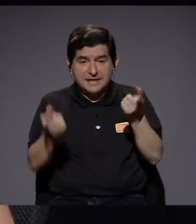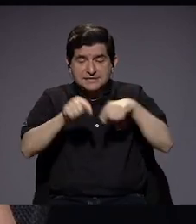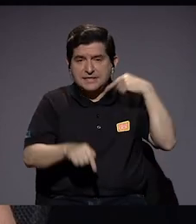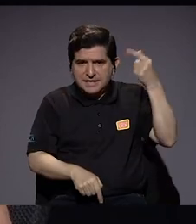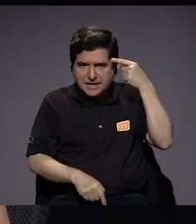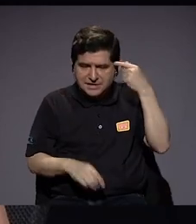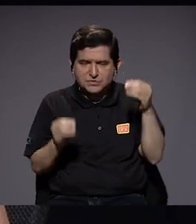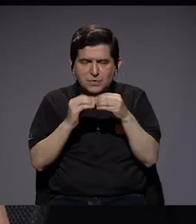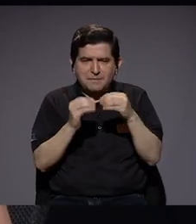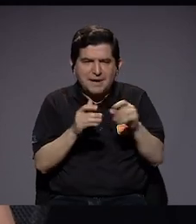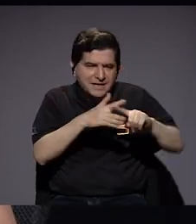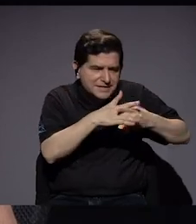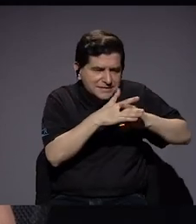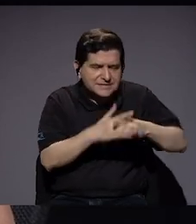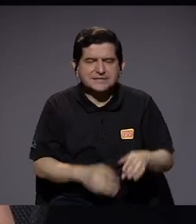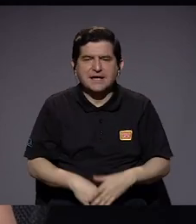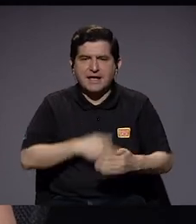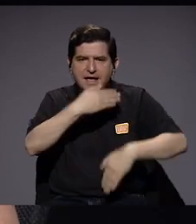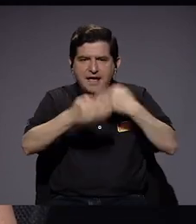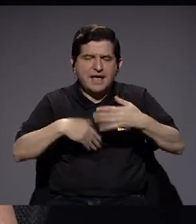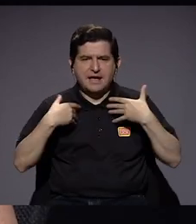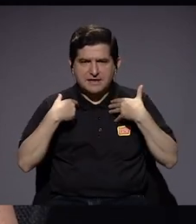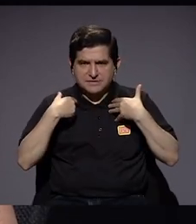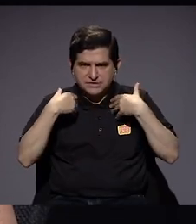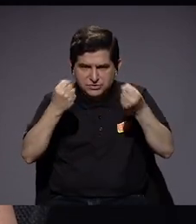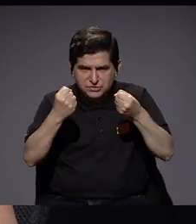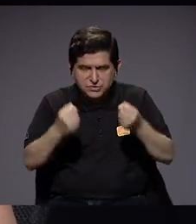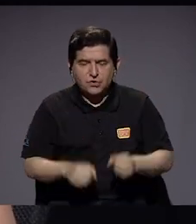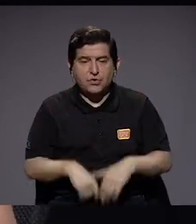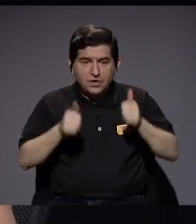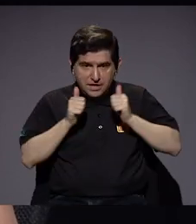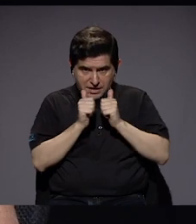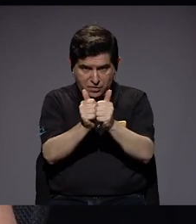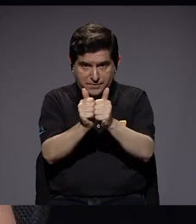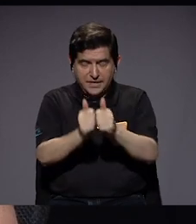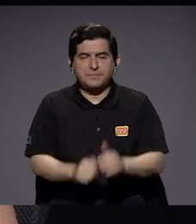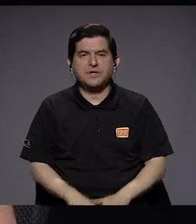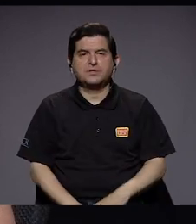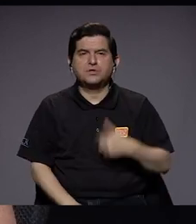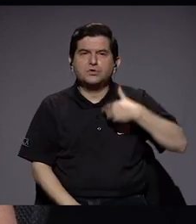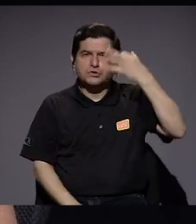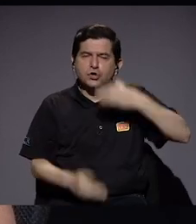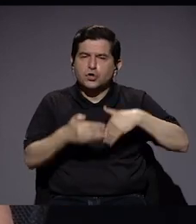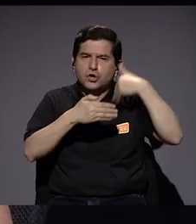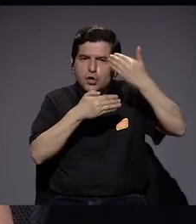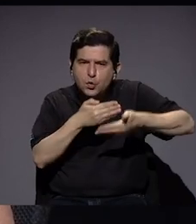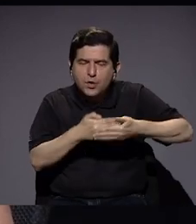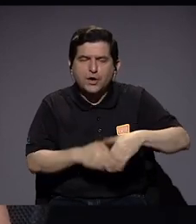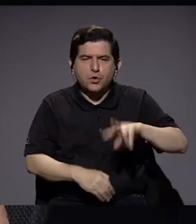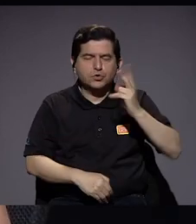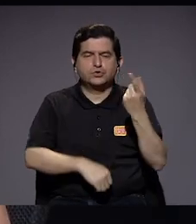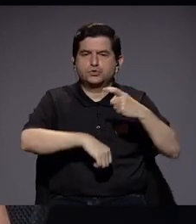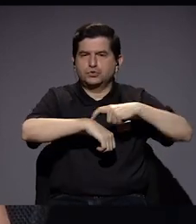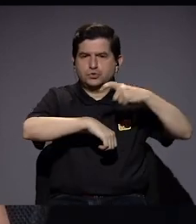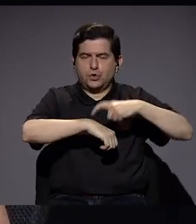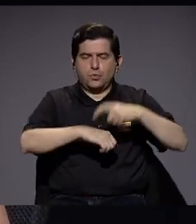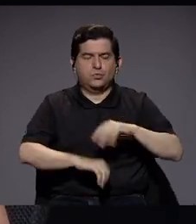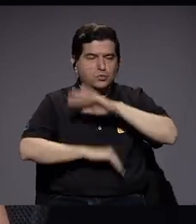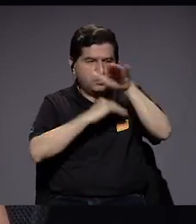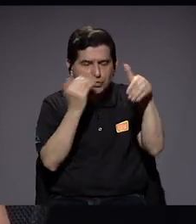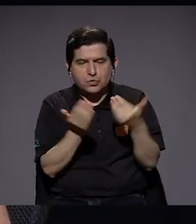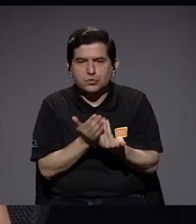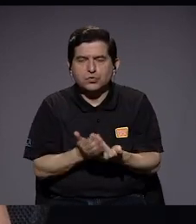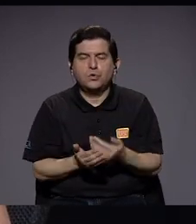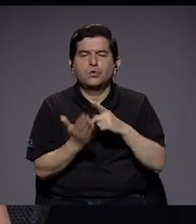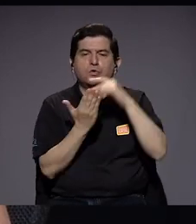sanitaria, de seguridad y todo el acompañamiento que eso requiere. Posteriormente, me parece que hubo una segunda ola que tuvo que ver con todo lo que son